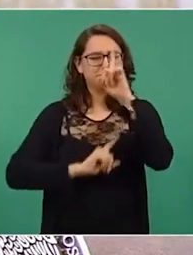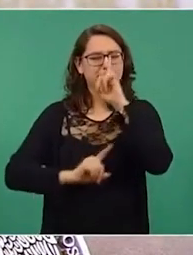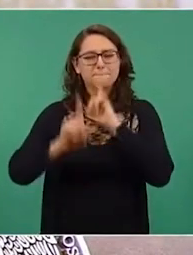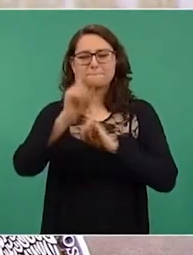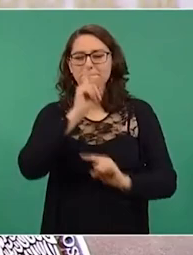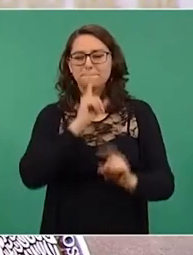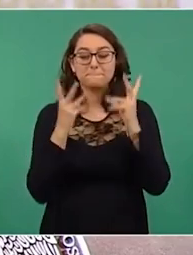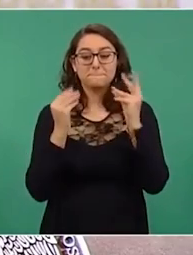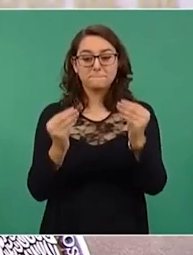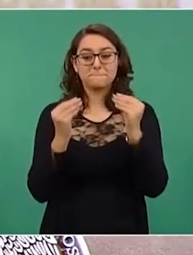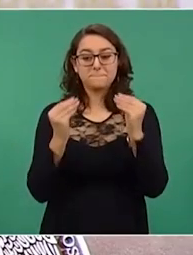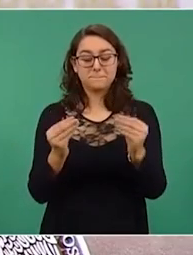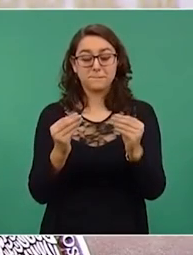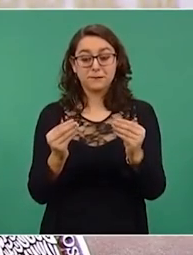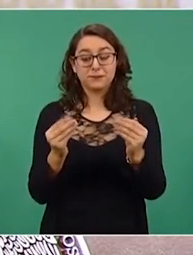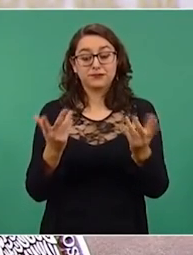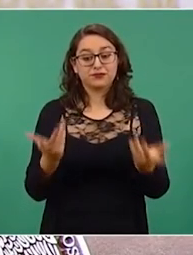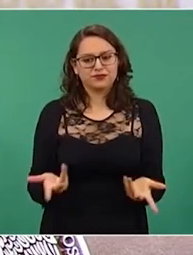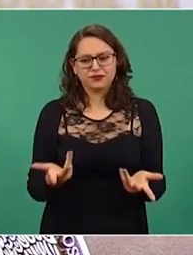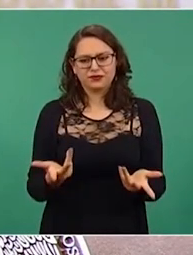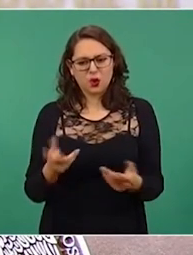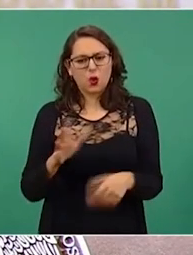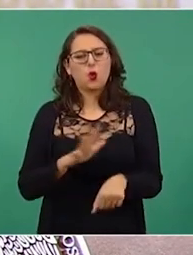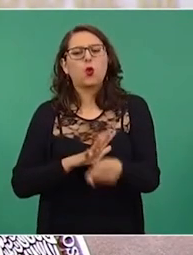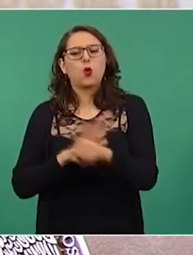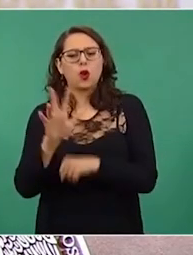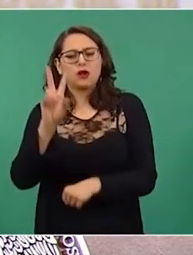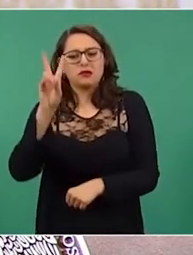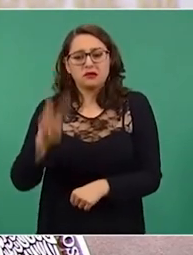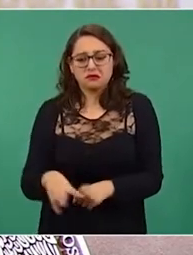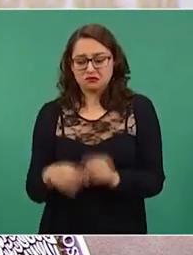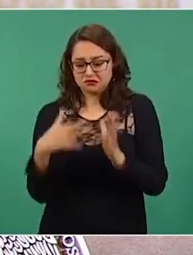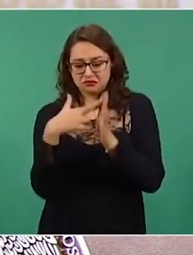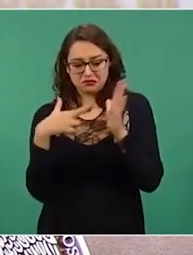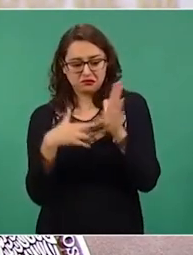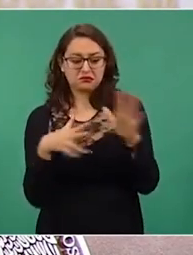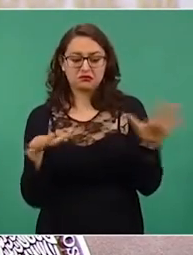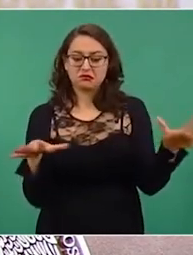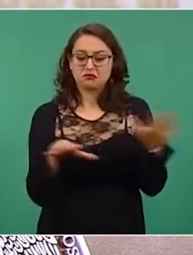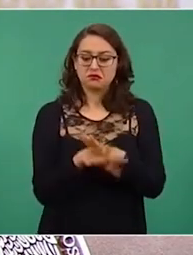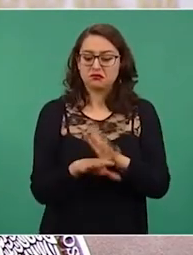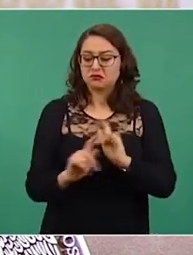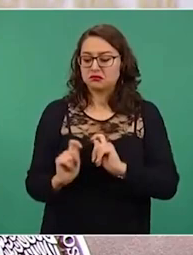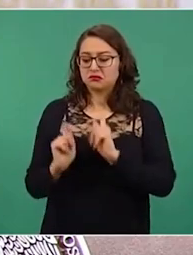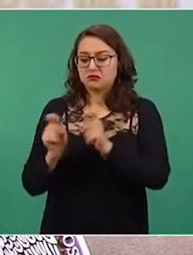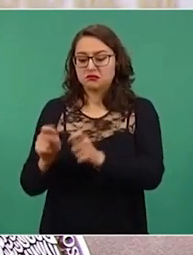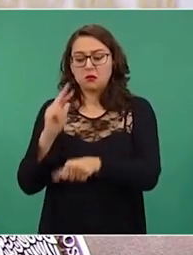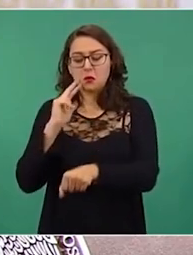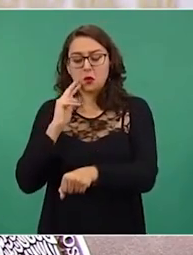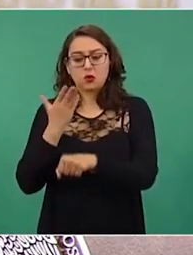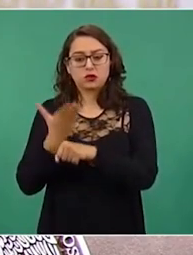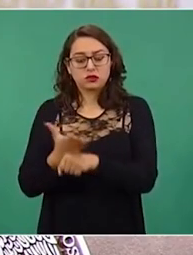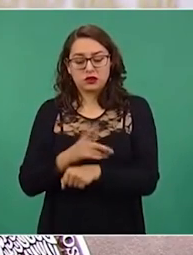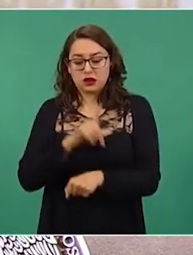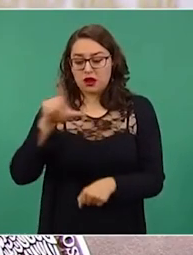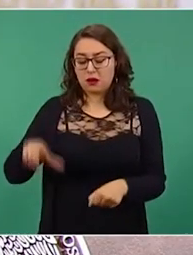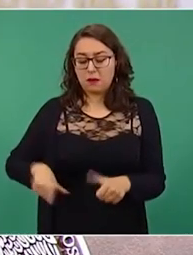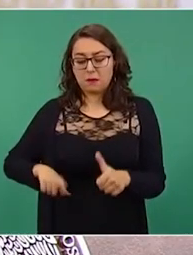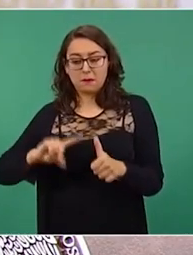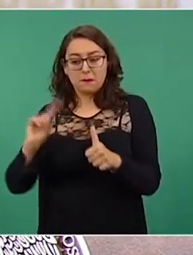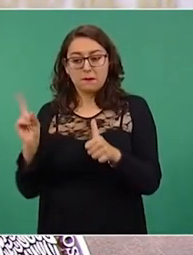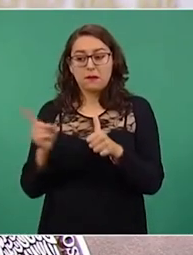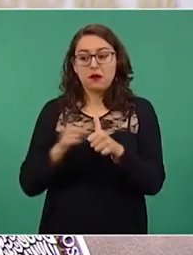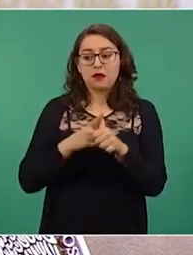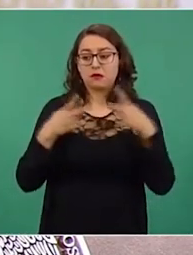Estado asumirá el control del sector eléctrico nacional, poniendo en el centro al interés público sobre el privado.